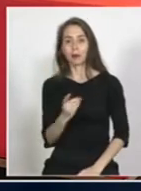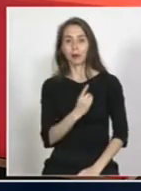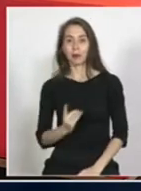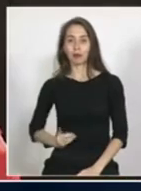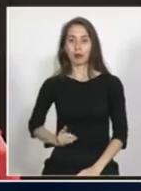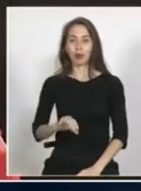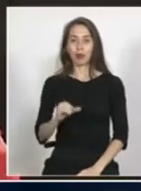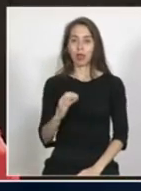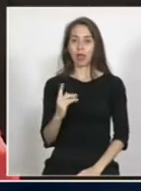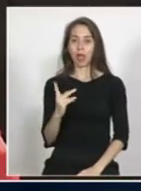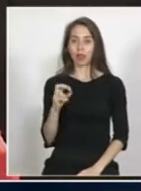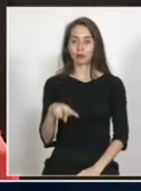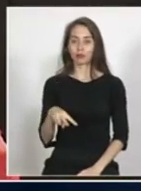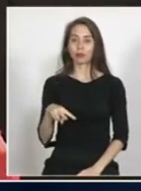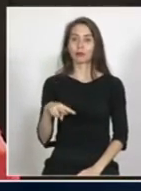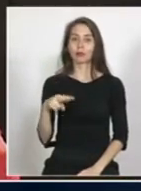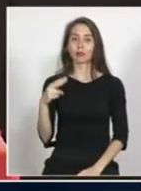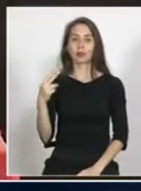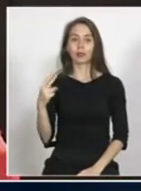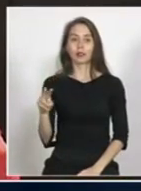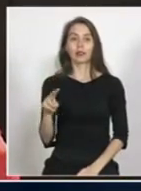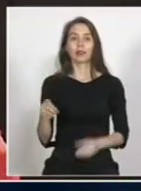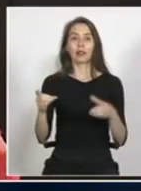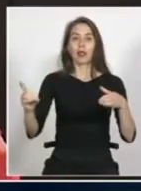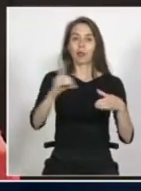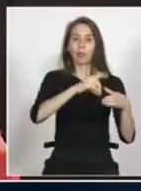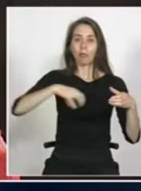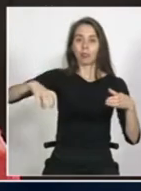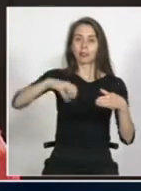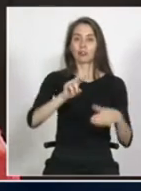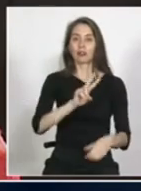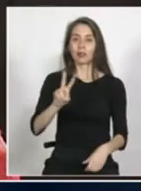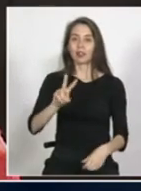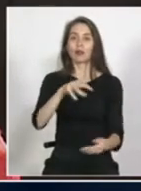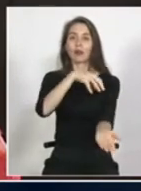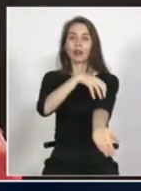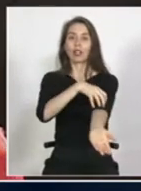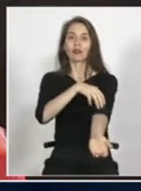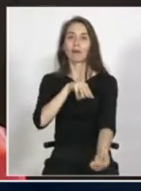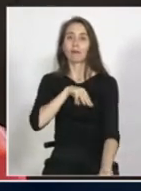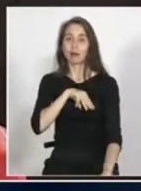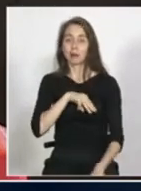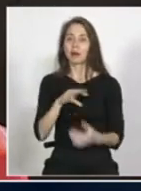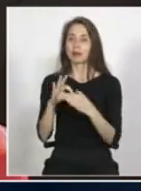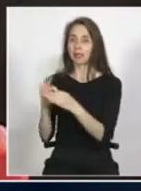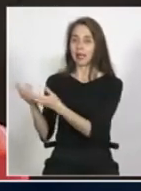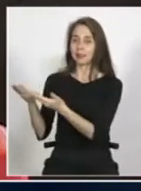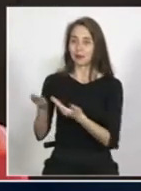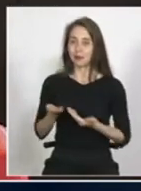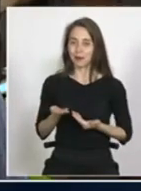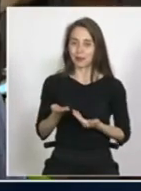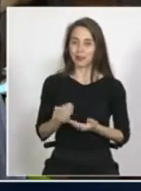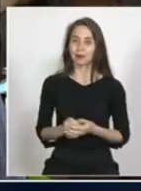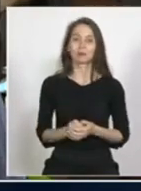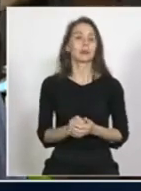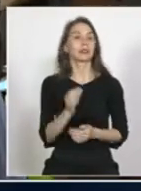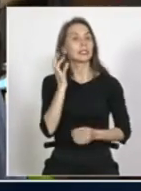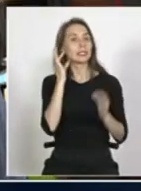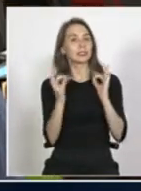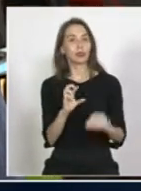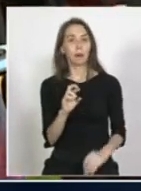Jackson del Distrito 22 de Región Metropolitana. Muchas gracias por la invitación. A Iskra Pabez,